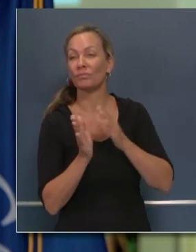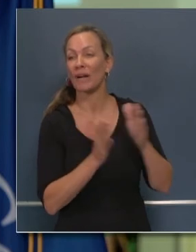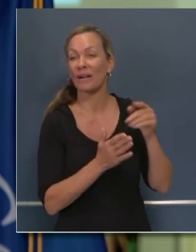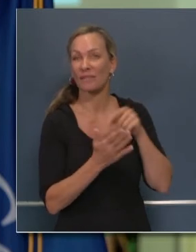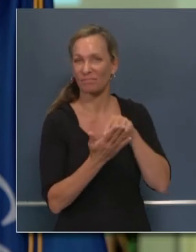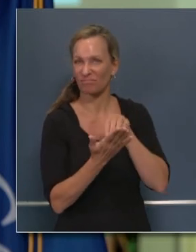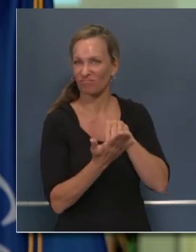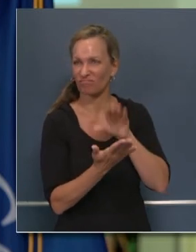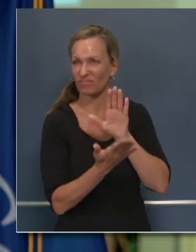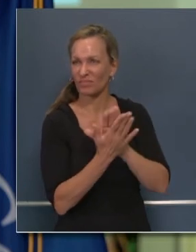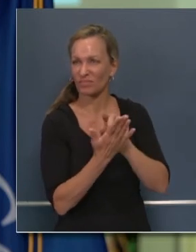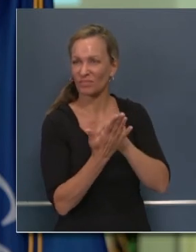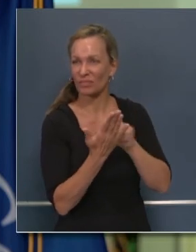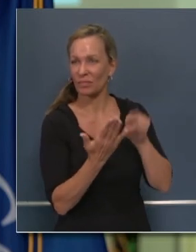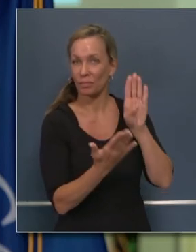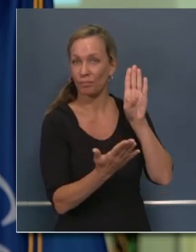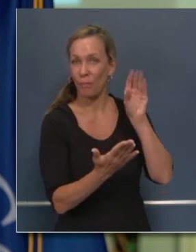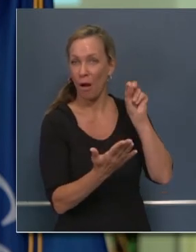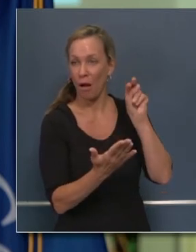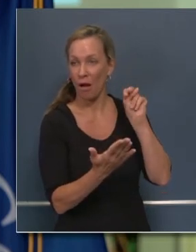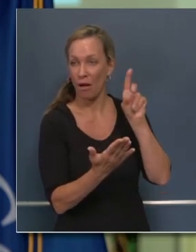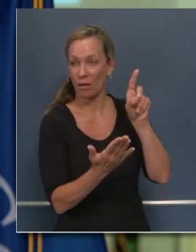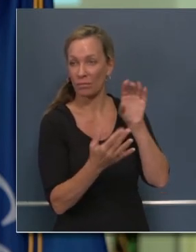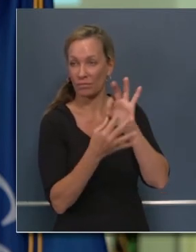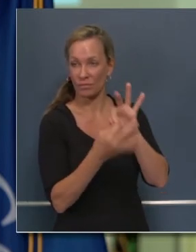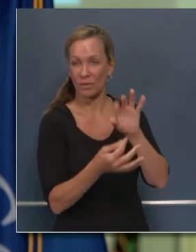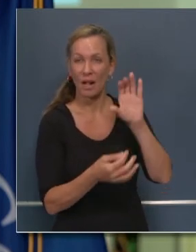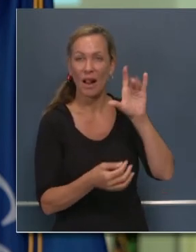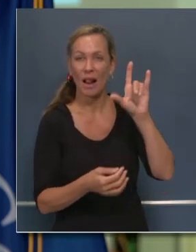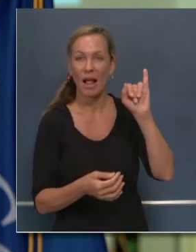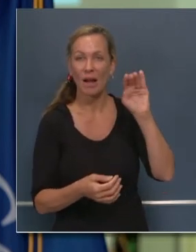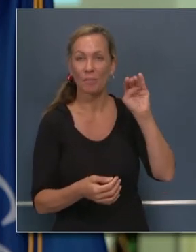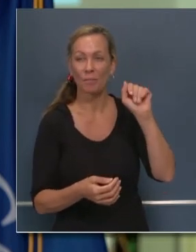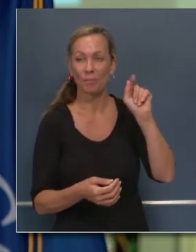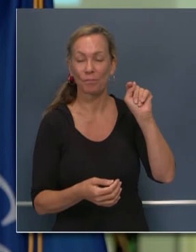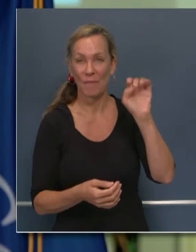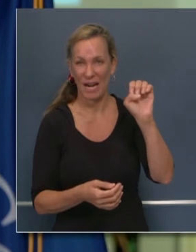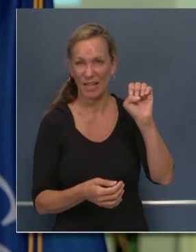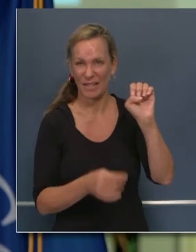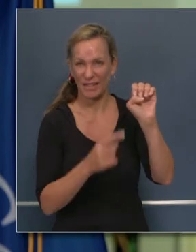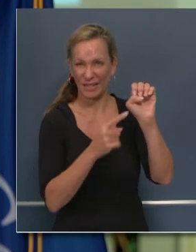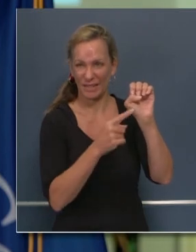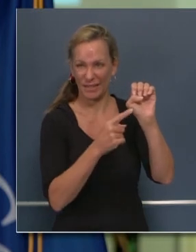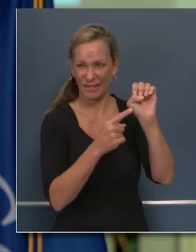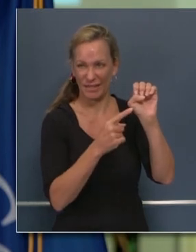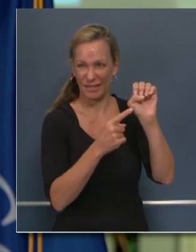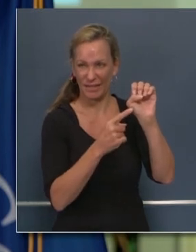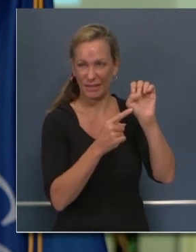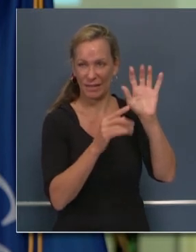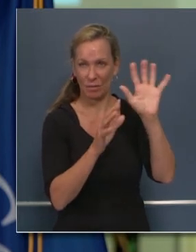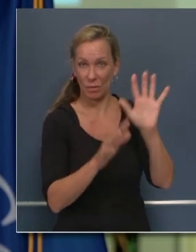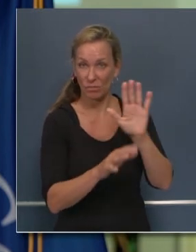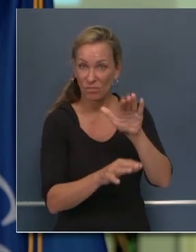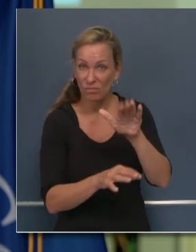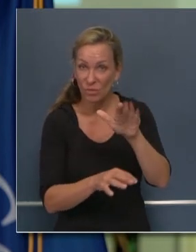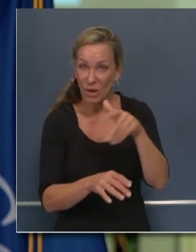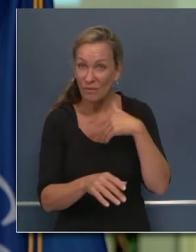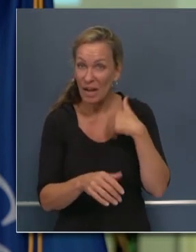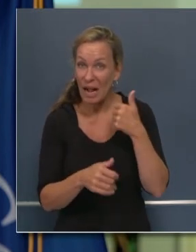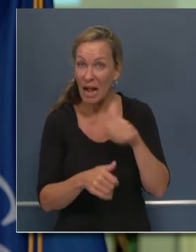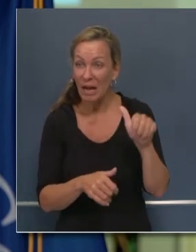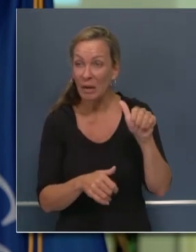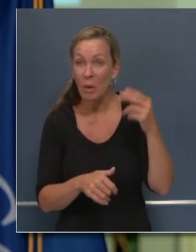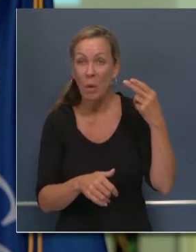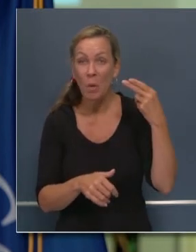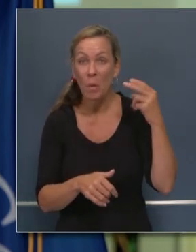los proyectos climáticos, del financiamiento de los mismos. ¿Qué nos puede usted decir de esta infraestructura? ¿Tiene usted alguna esperanza de